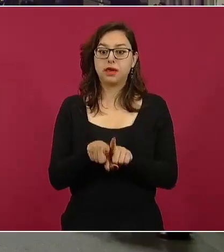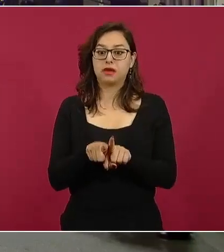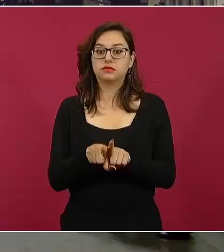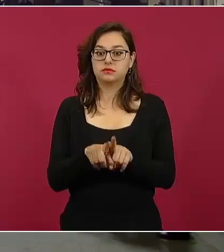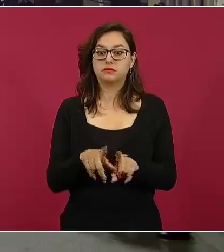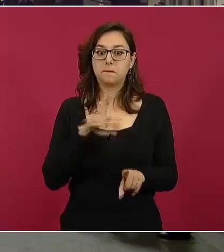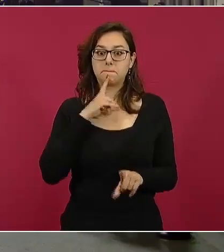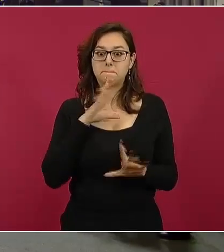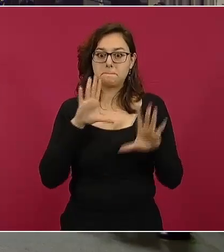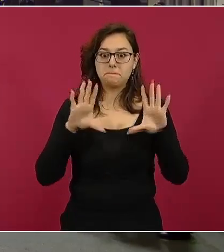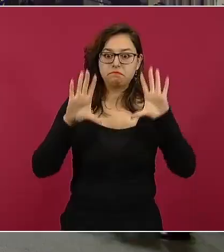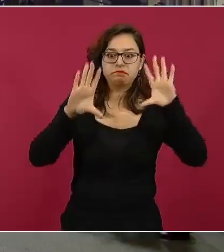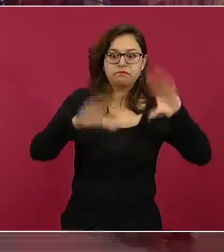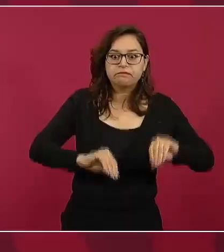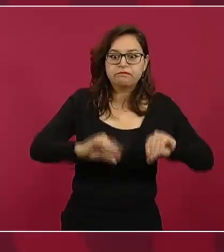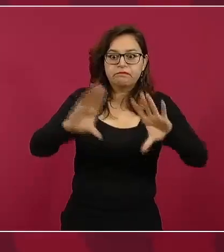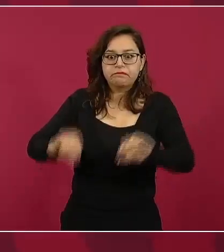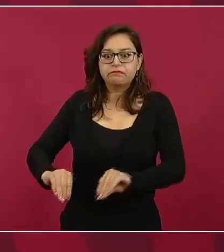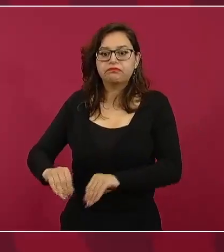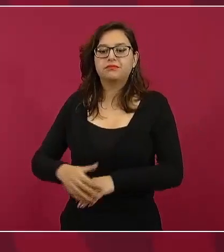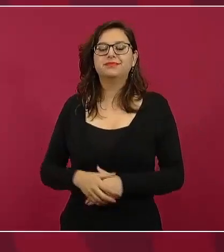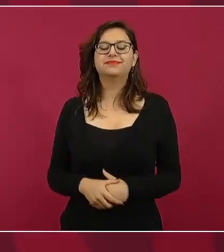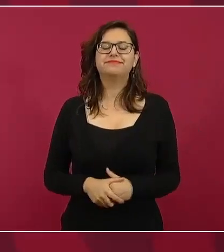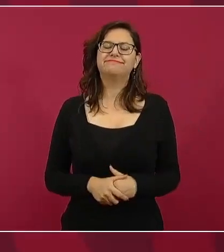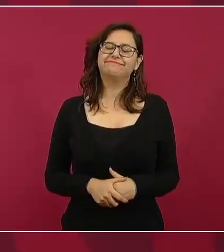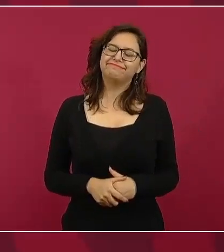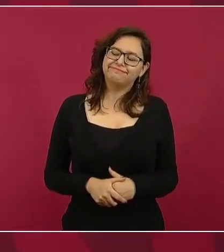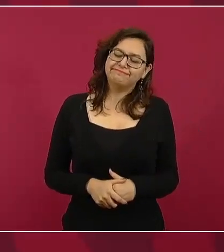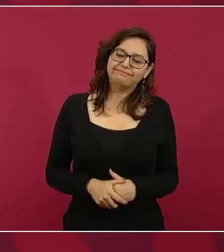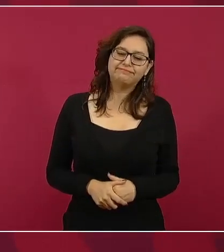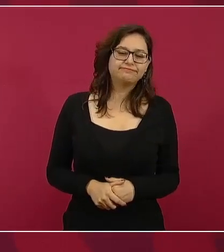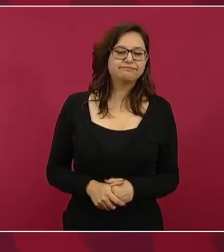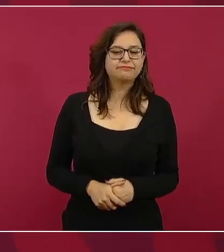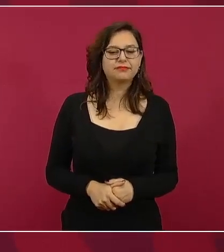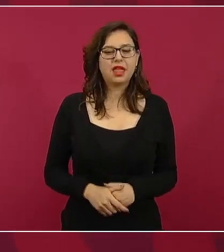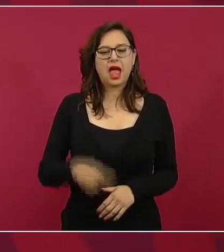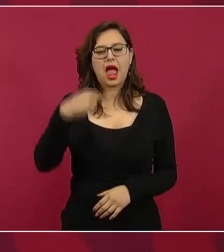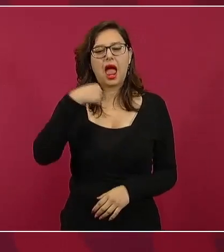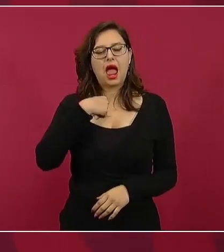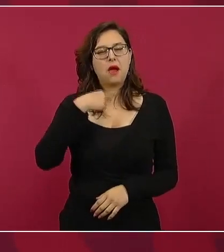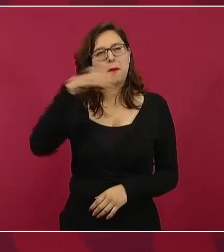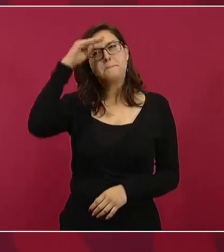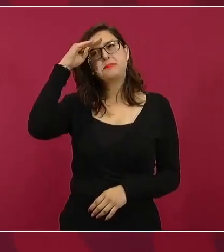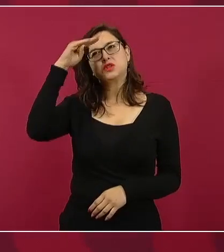es distinto, aquí es distinto, otra cosa, porque